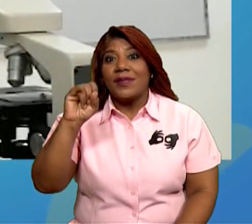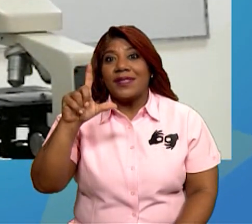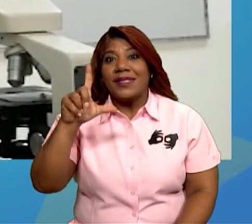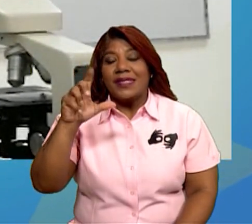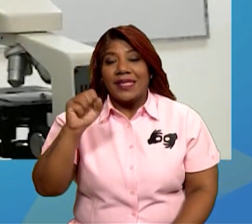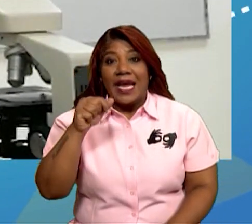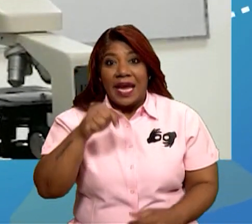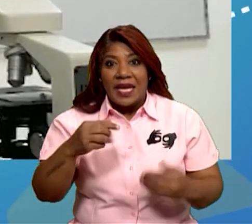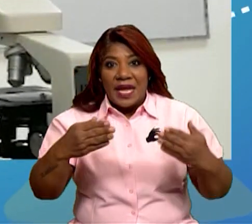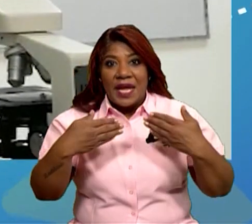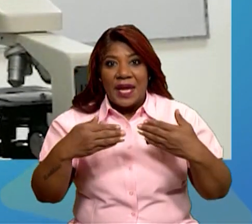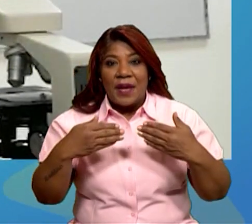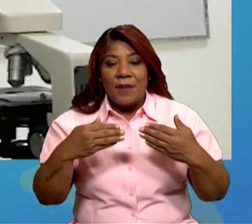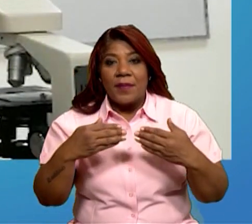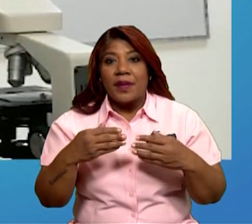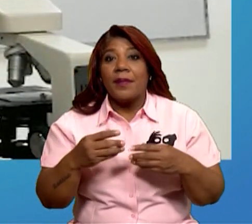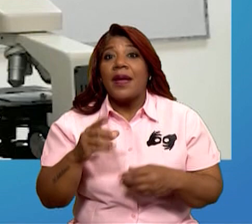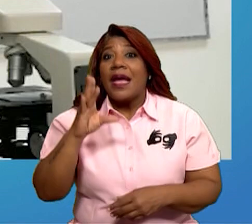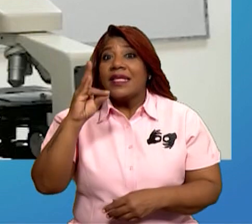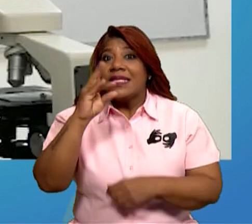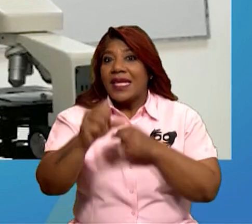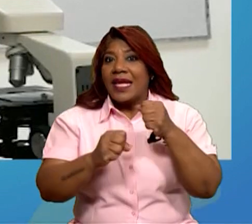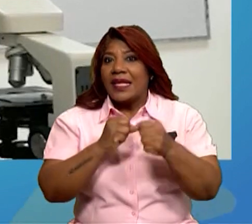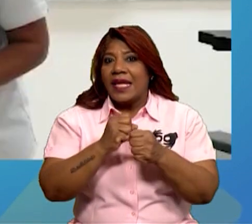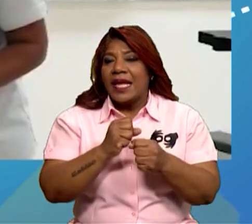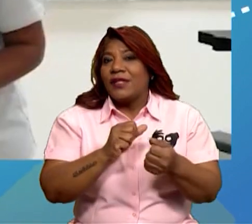7 años hice un pequeño cambio.